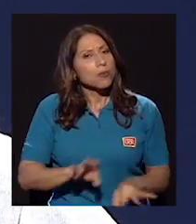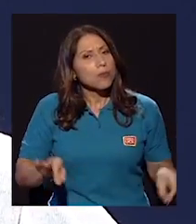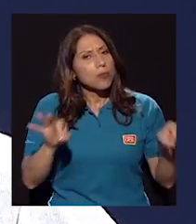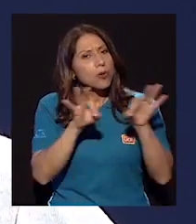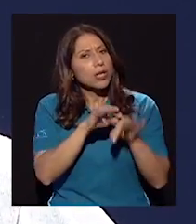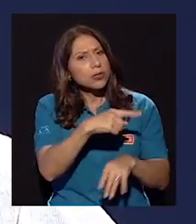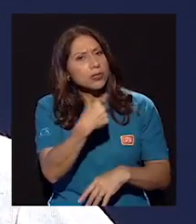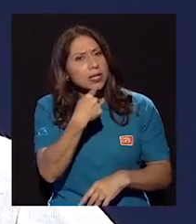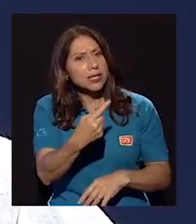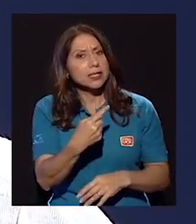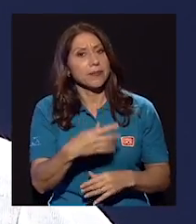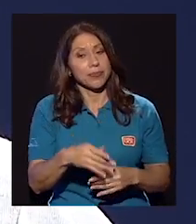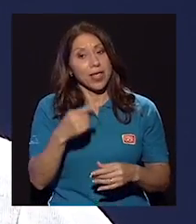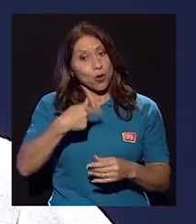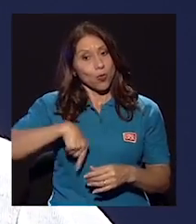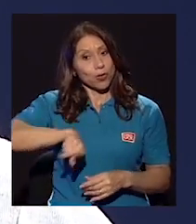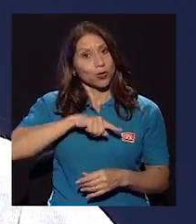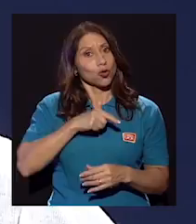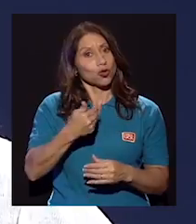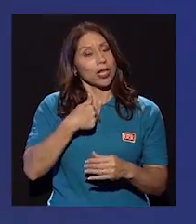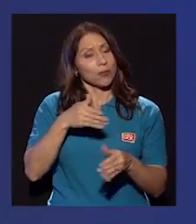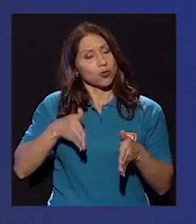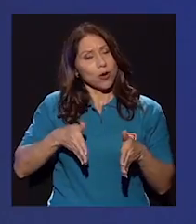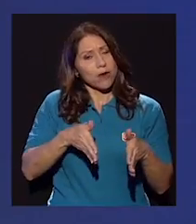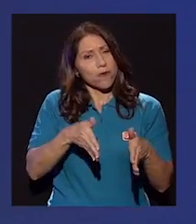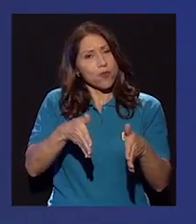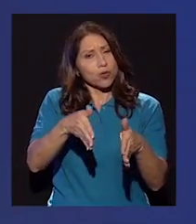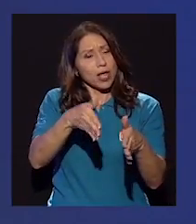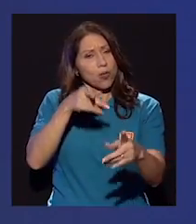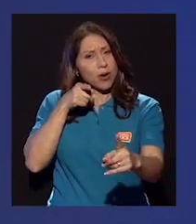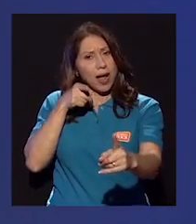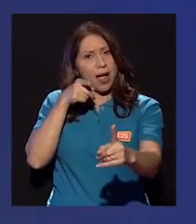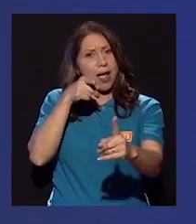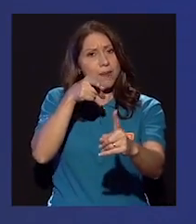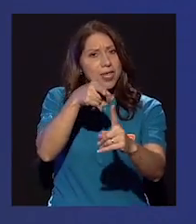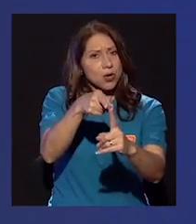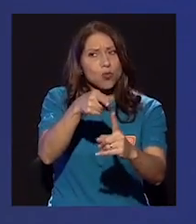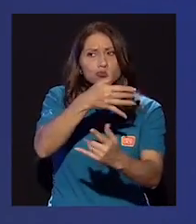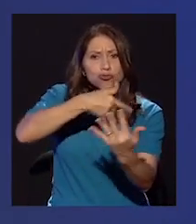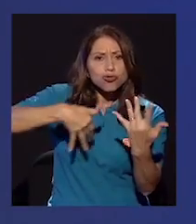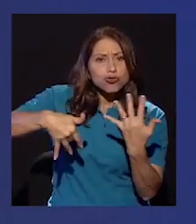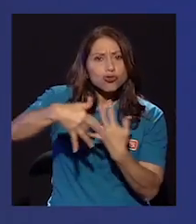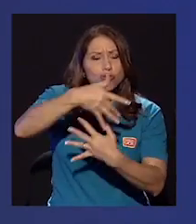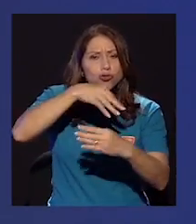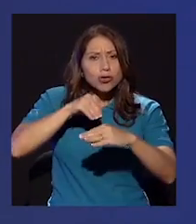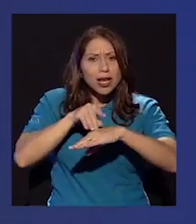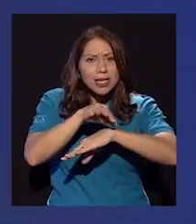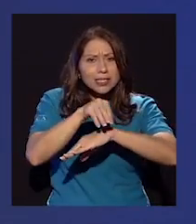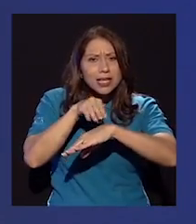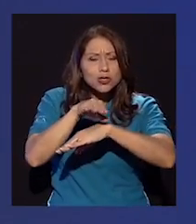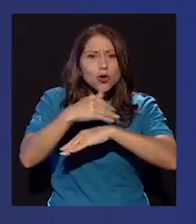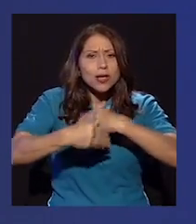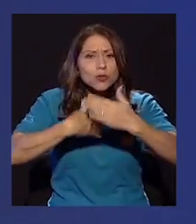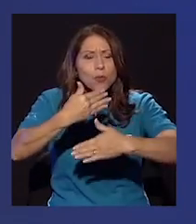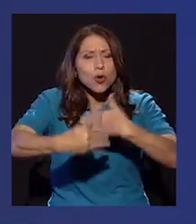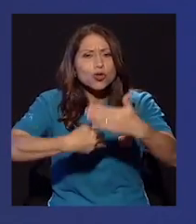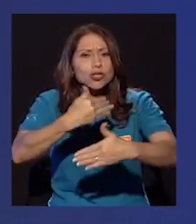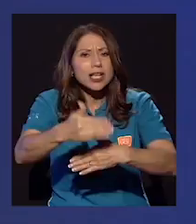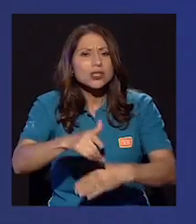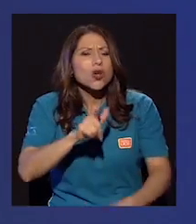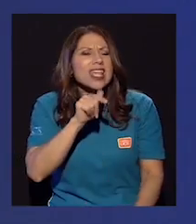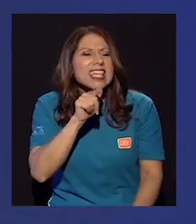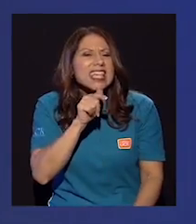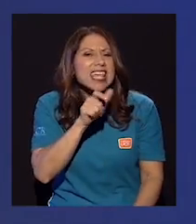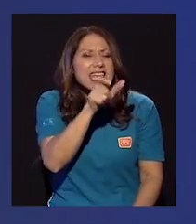algo importantísimo que usted destaca es que en esa ruta del camino de algún modo la socialización va haciendo ese proceso desde la música popular de